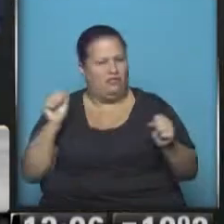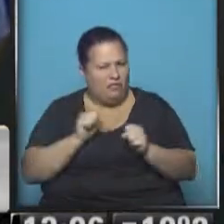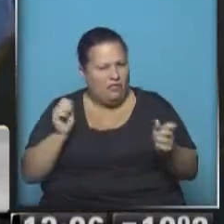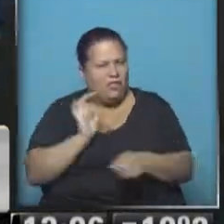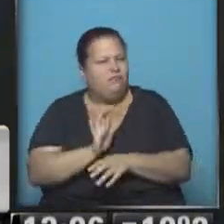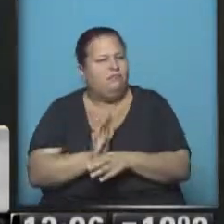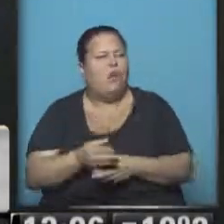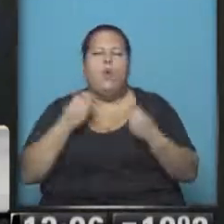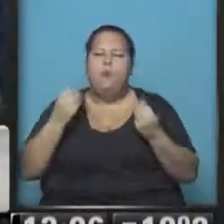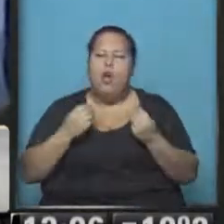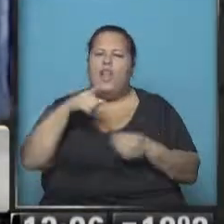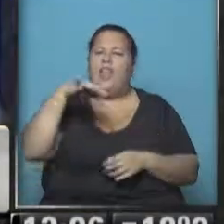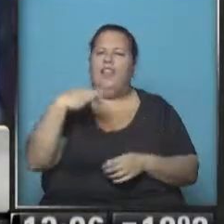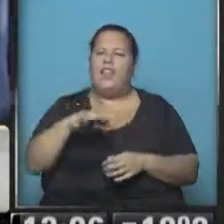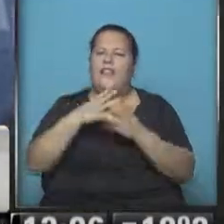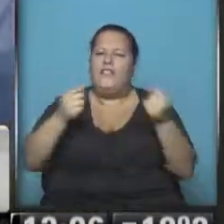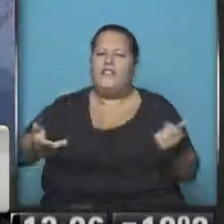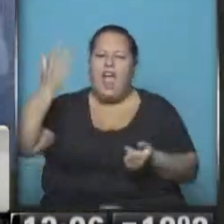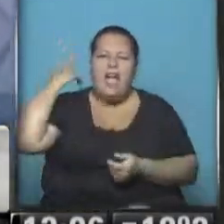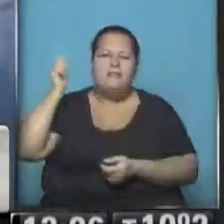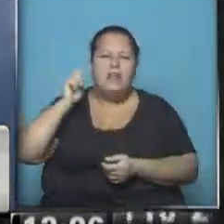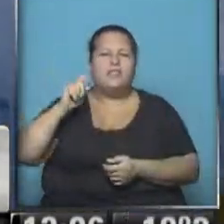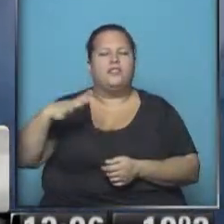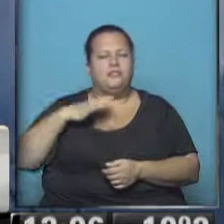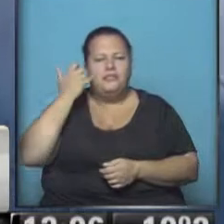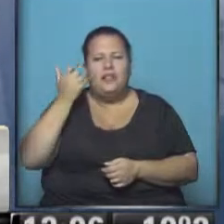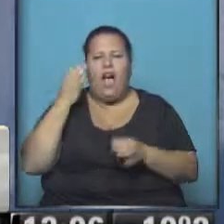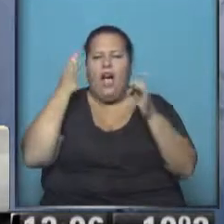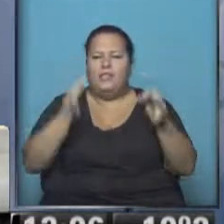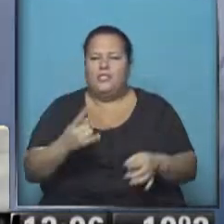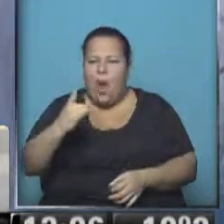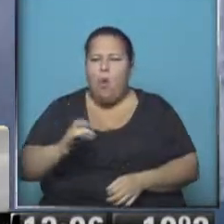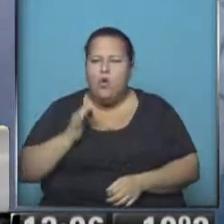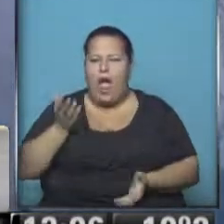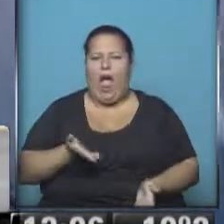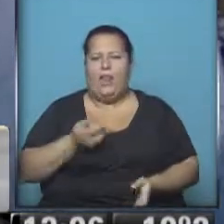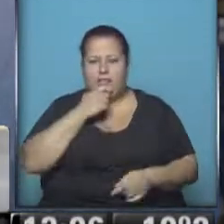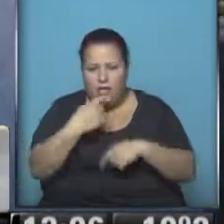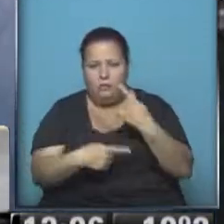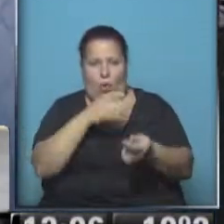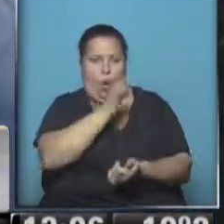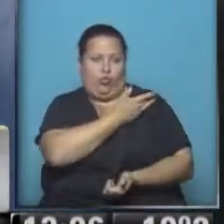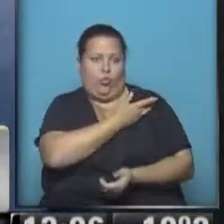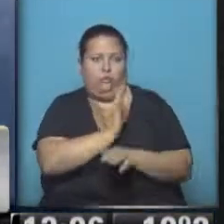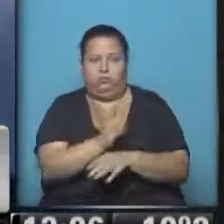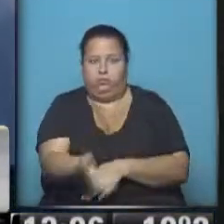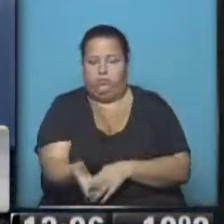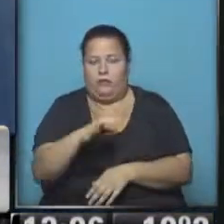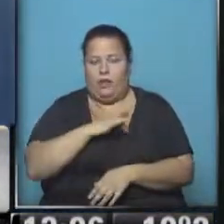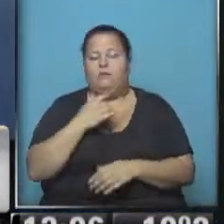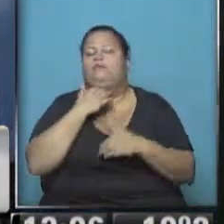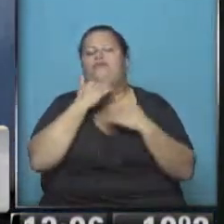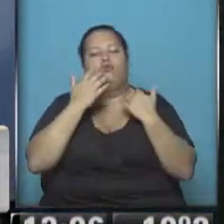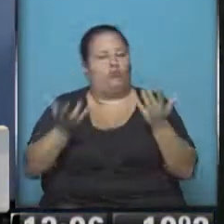¿Por qué una obra que tiene que haber terminado hace meses ya casi va para un año? Si seguimos hablando de octubre más o menos. No